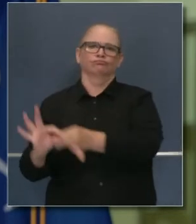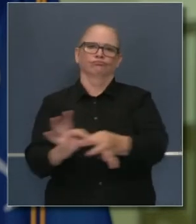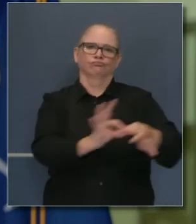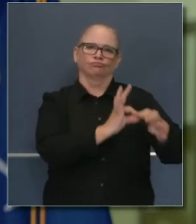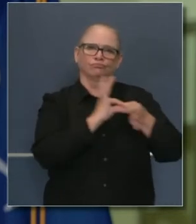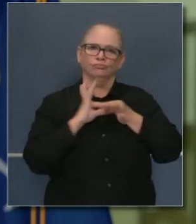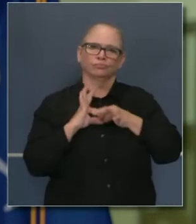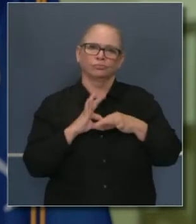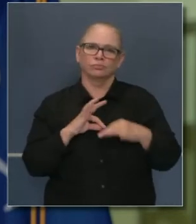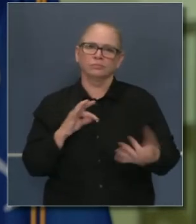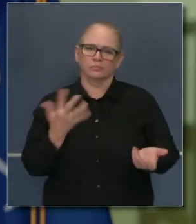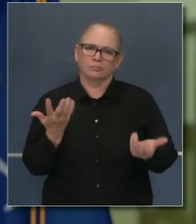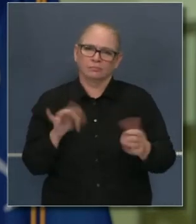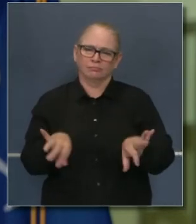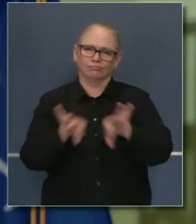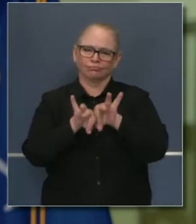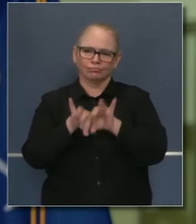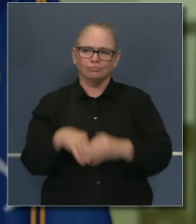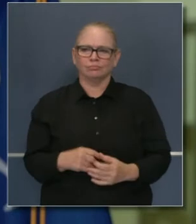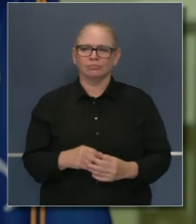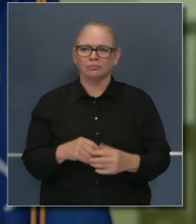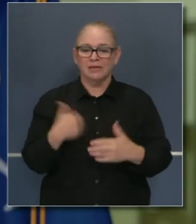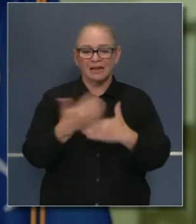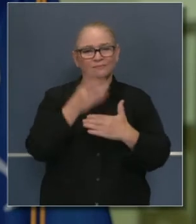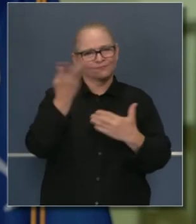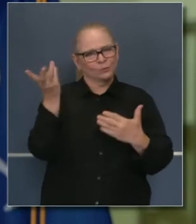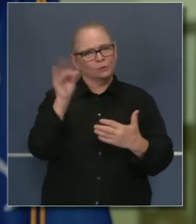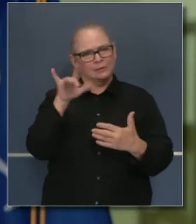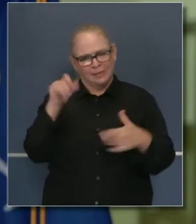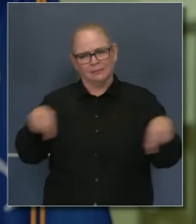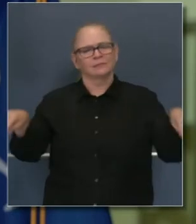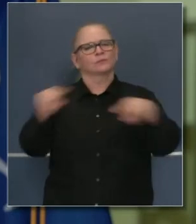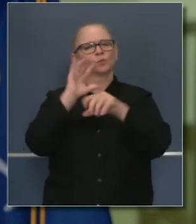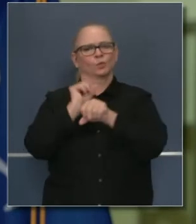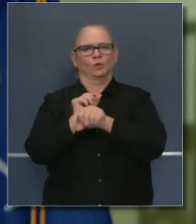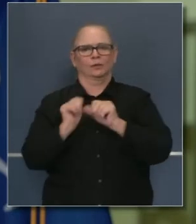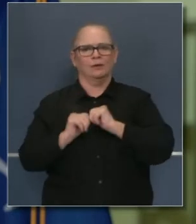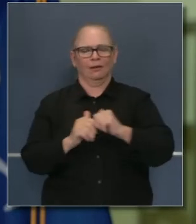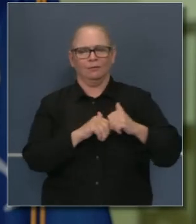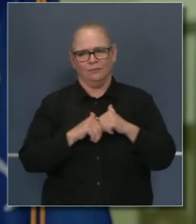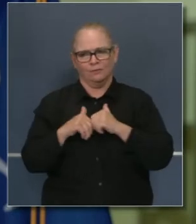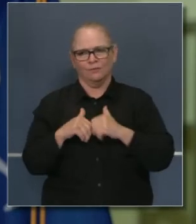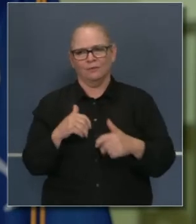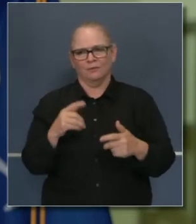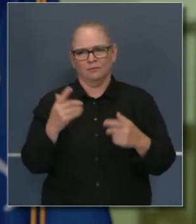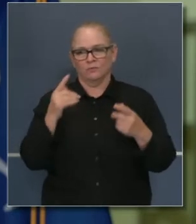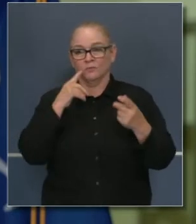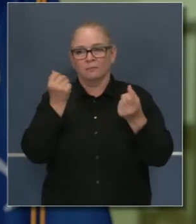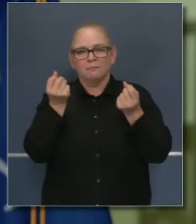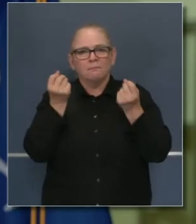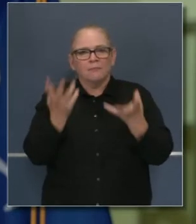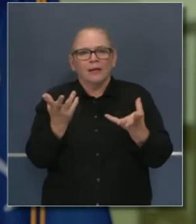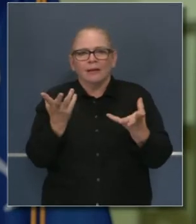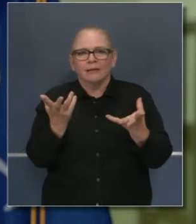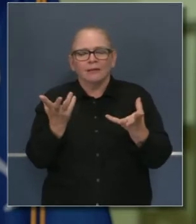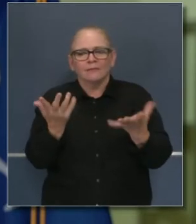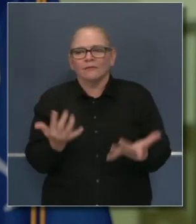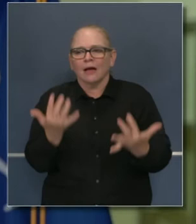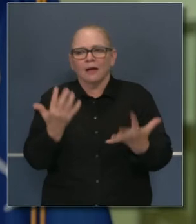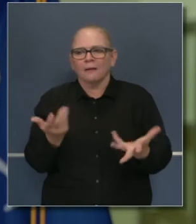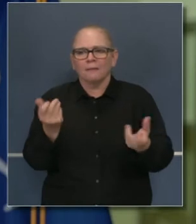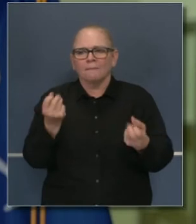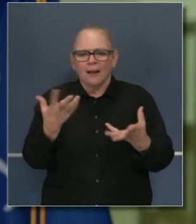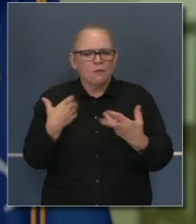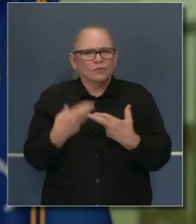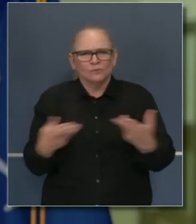próximas horas y días. Ese es un reto de recursos donde están ellos estirados a un punto en el que no hemos visto